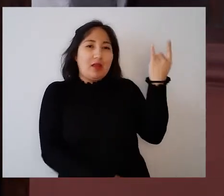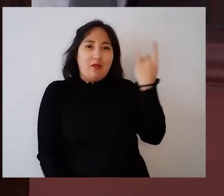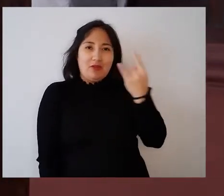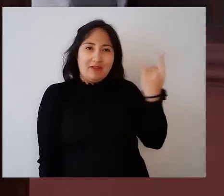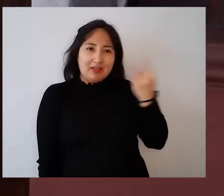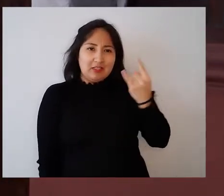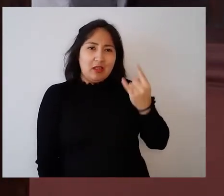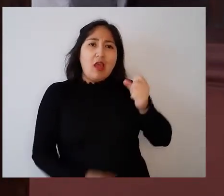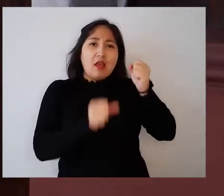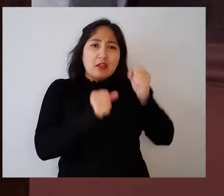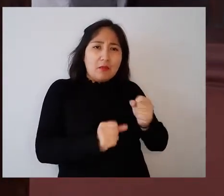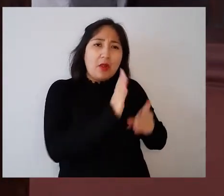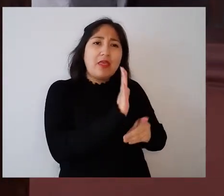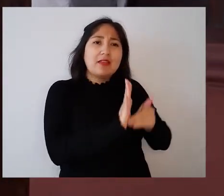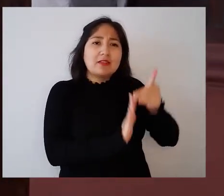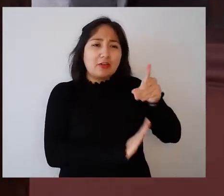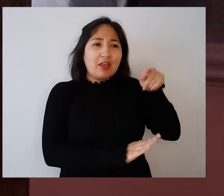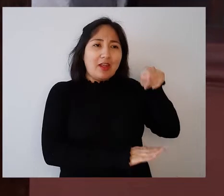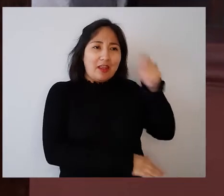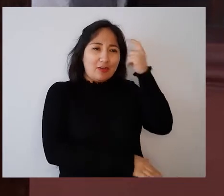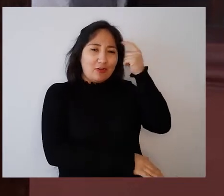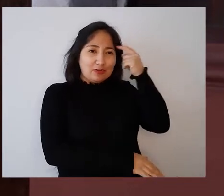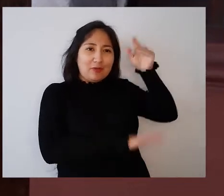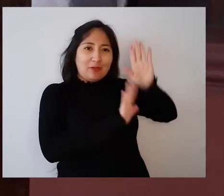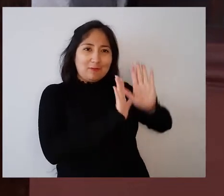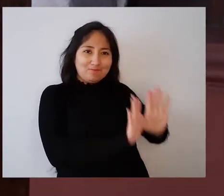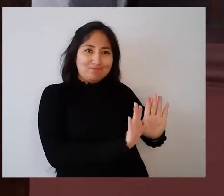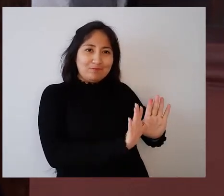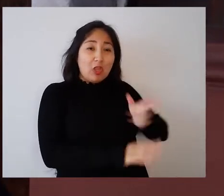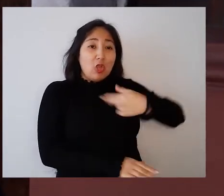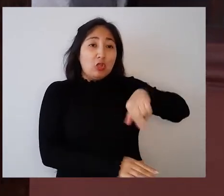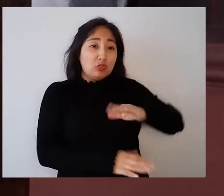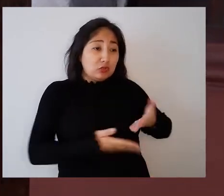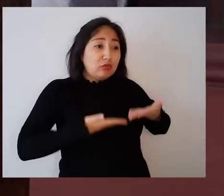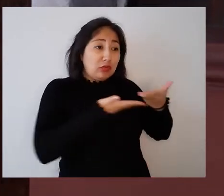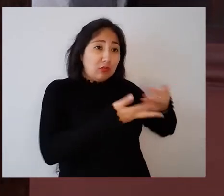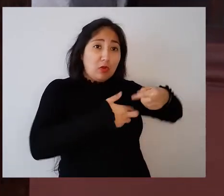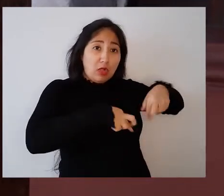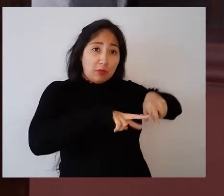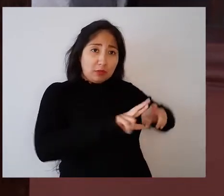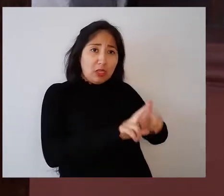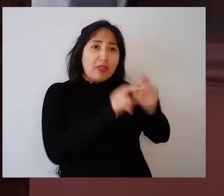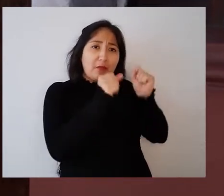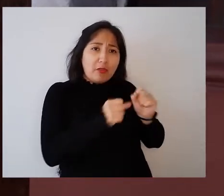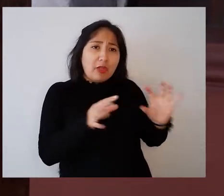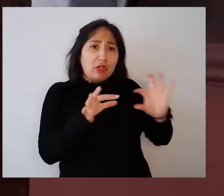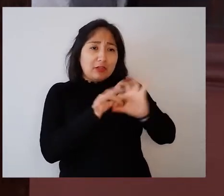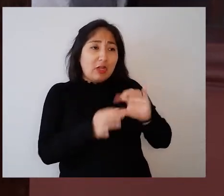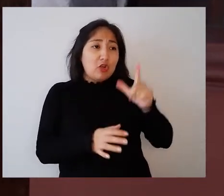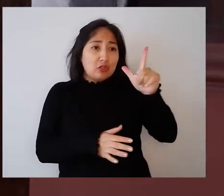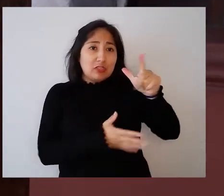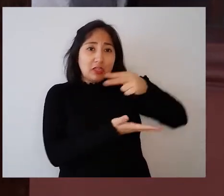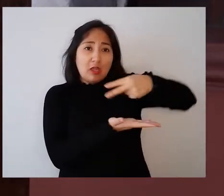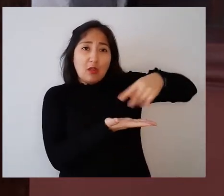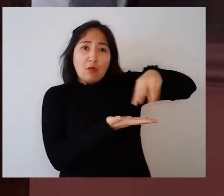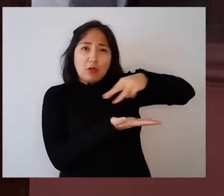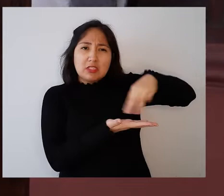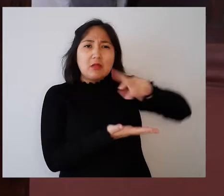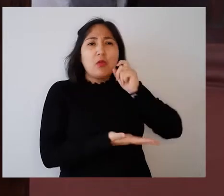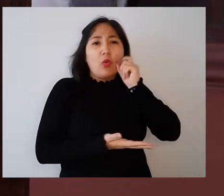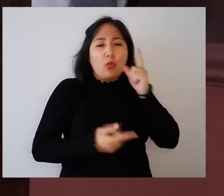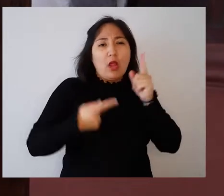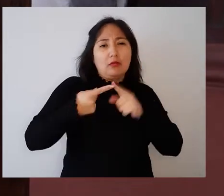universidad generadora de conocimiento en este espacio. Y nosotros vimos una oportunidad de conectarnos con estos siete